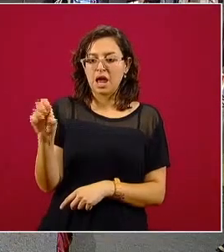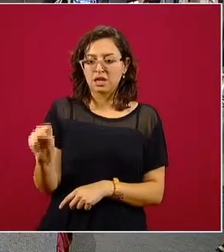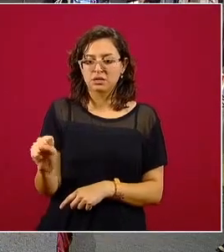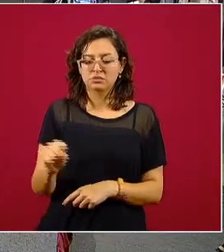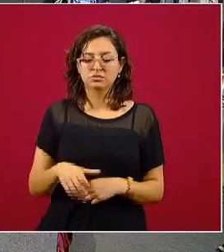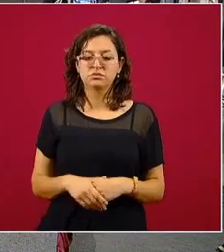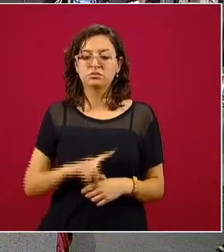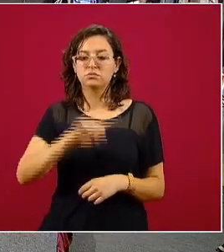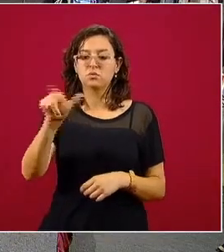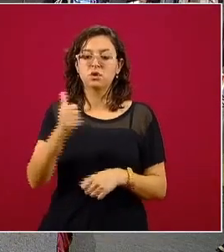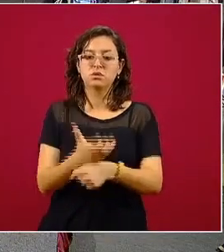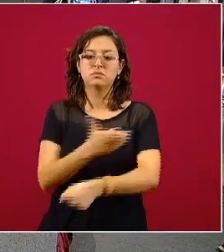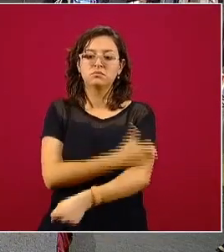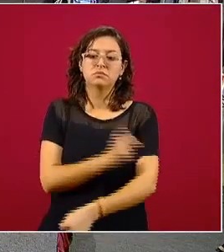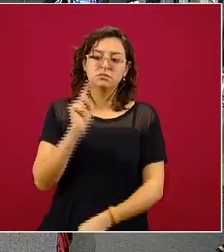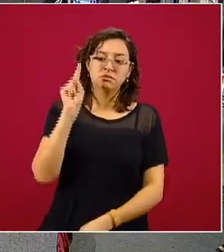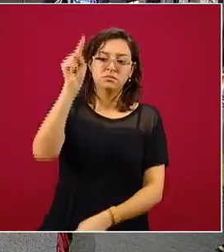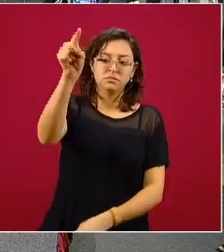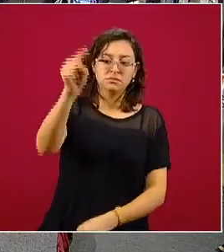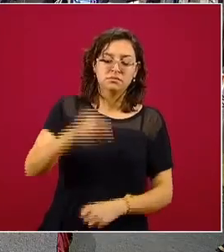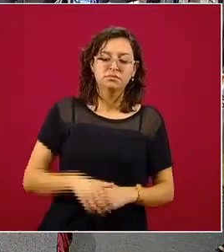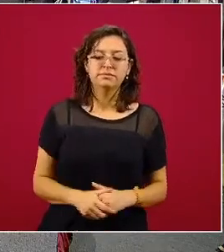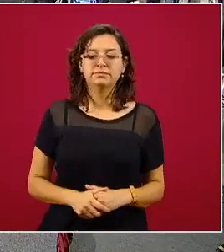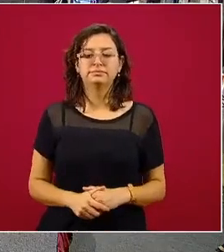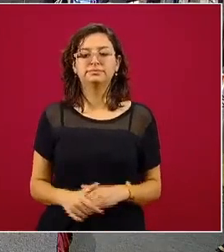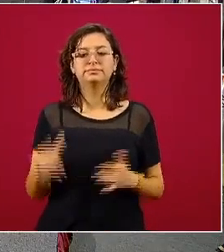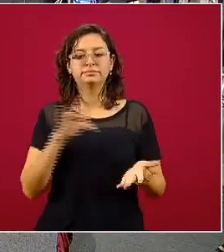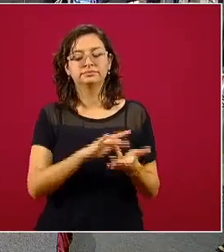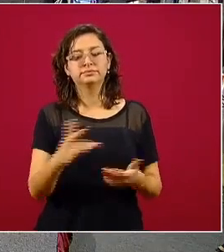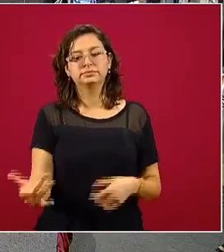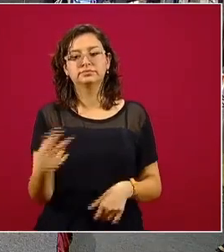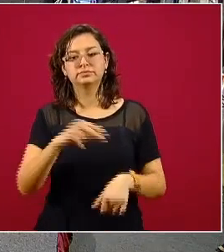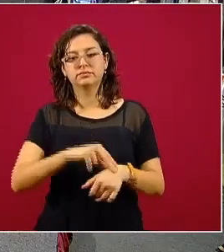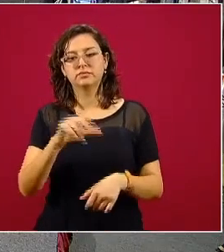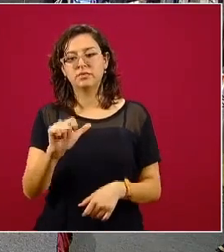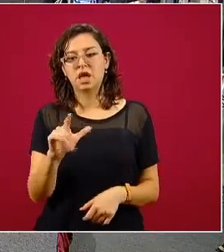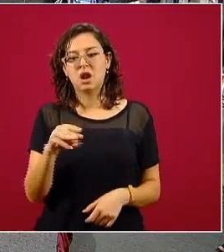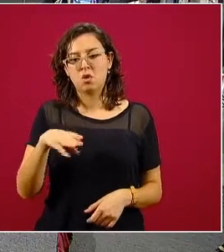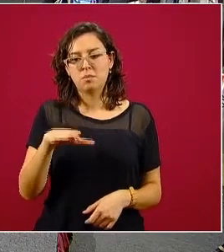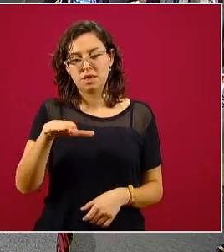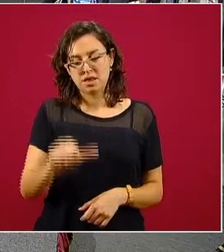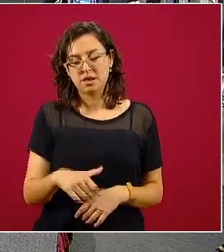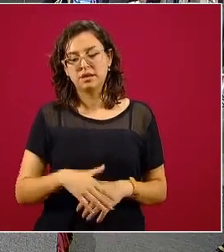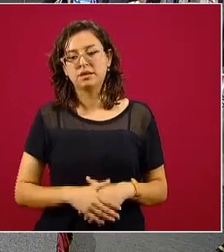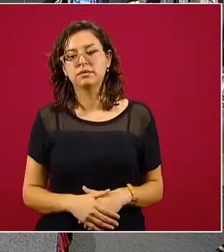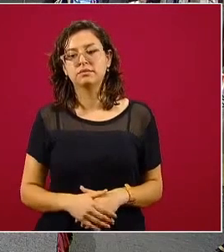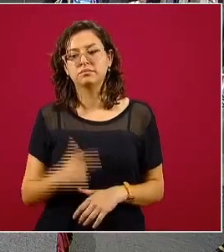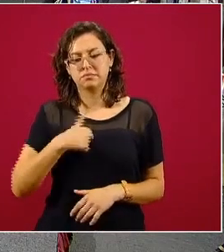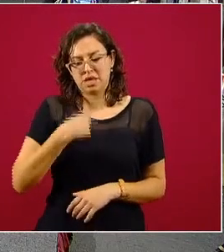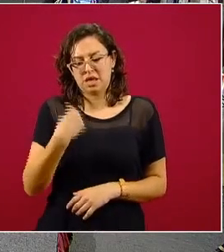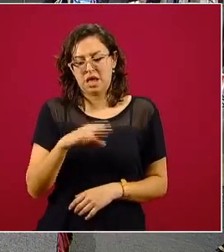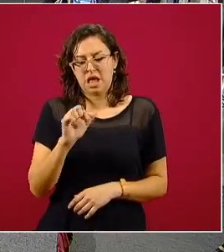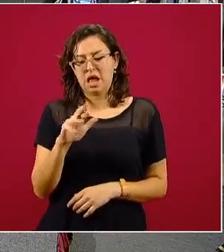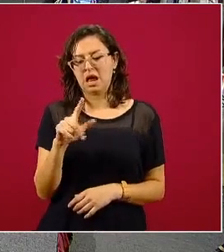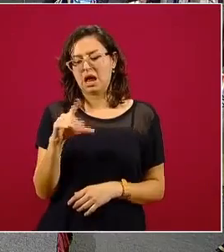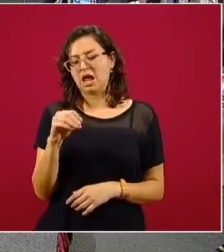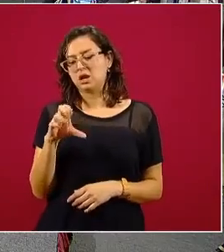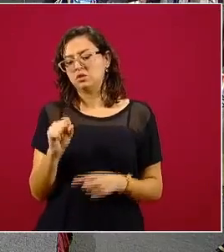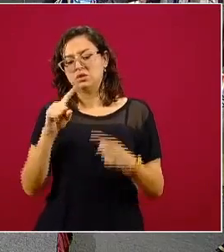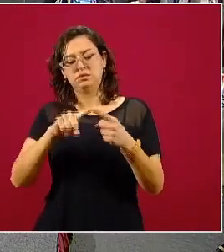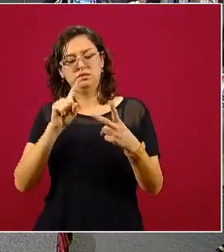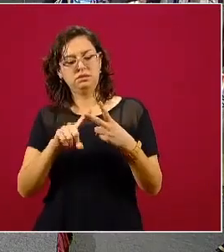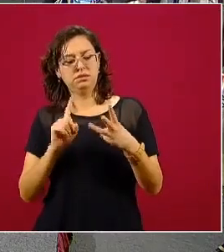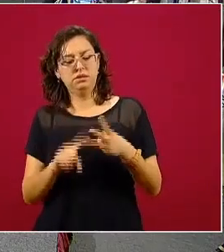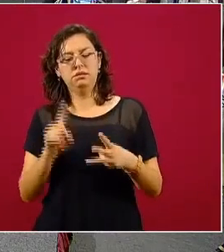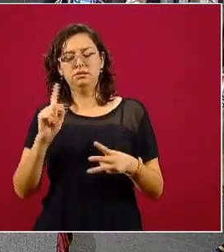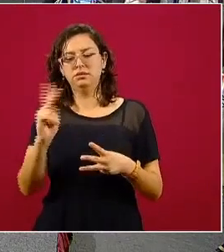compañero de allá. Sí, gracias, doctor Adomía. Muy buenas noches. Carlos Guzmán de Ava Noticias. Tres preguntas rápidas. La primera, si nos